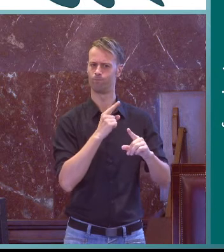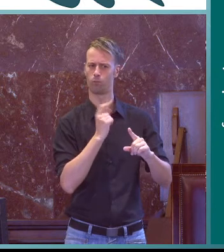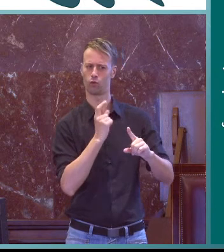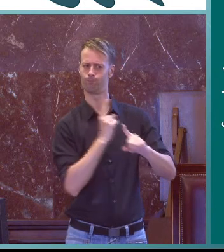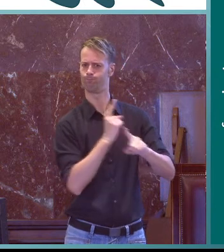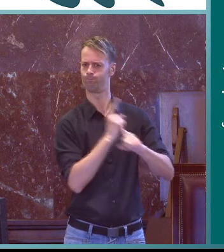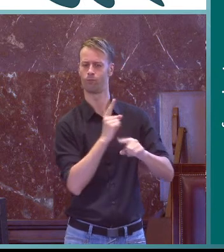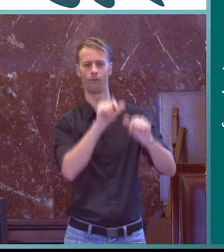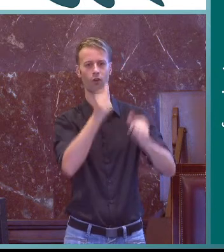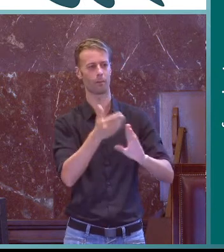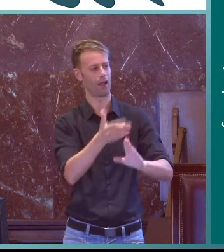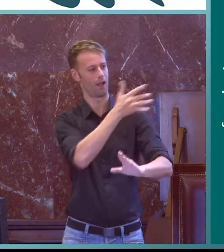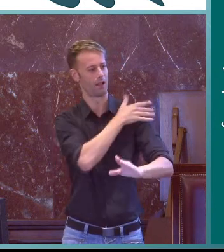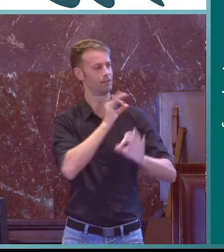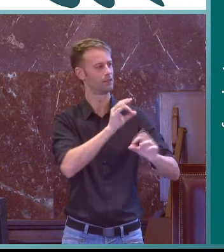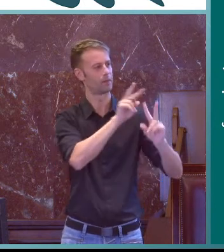en esa época